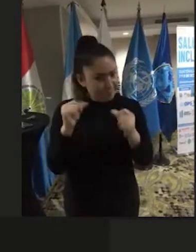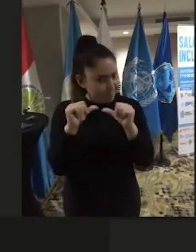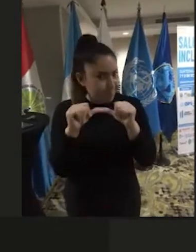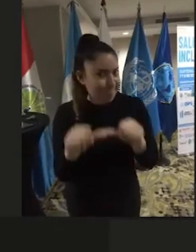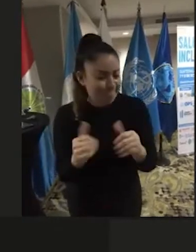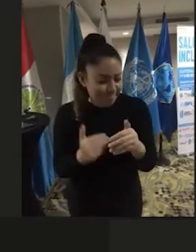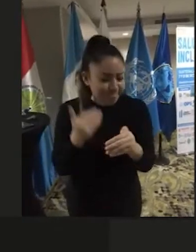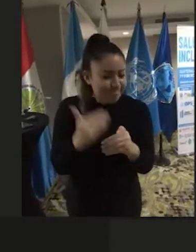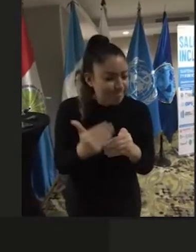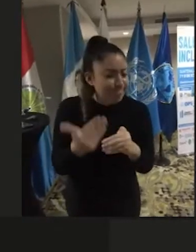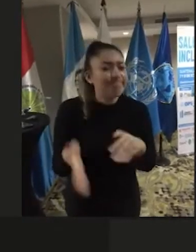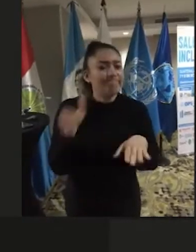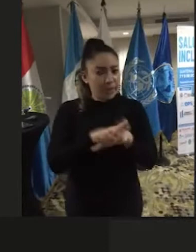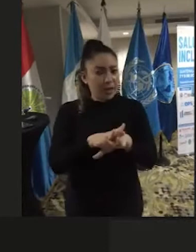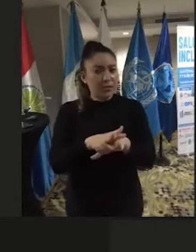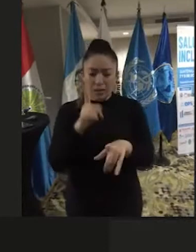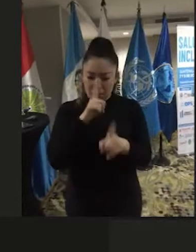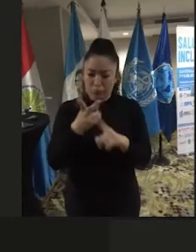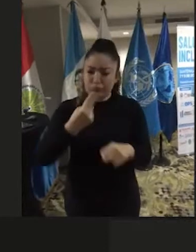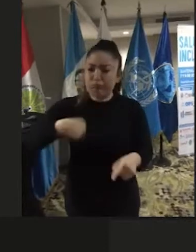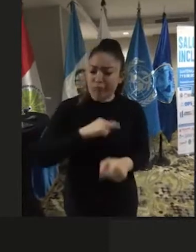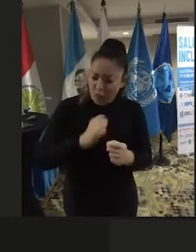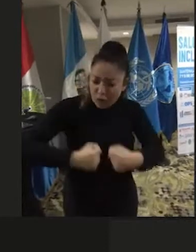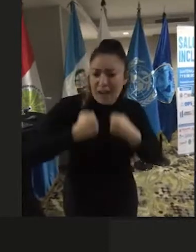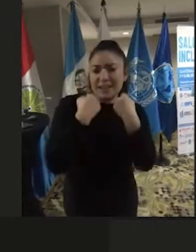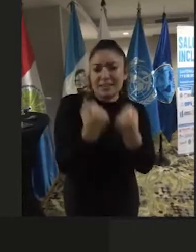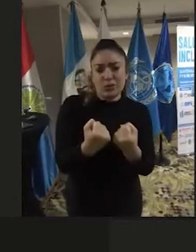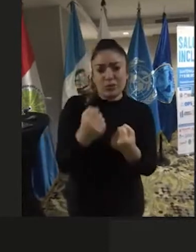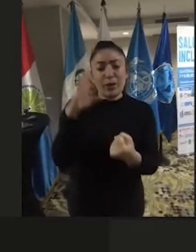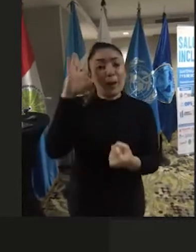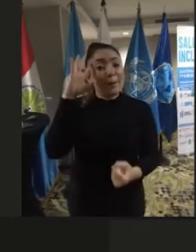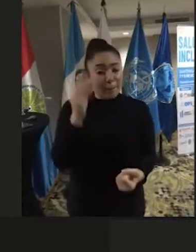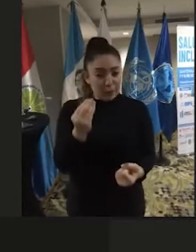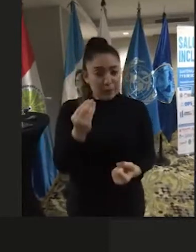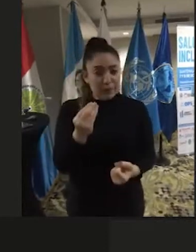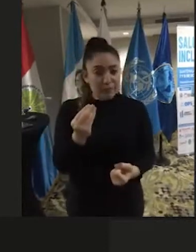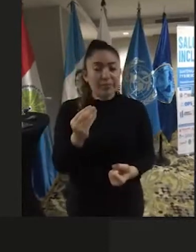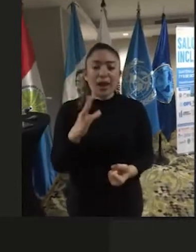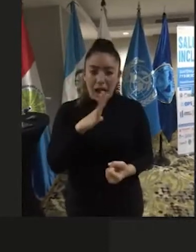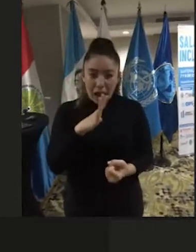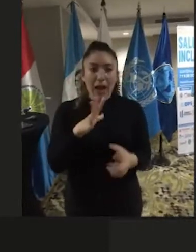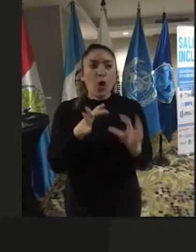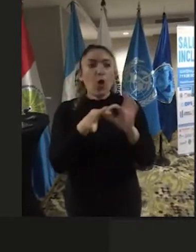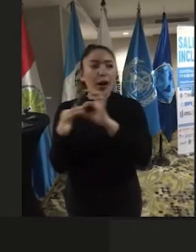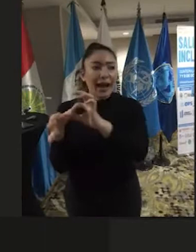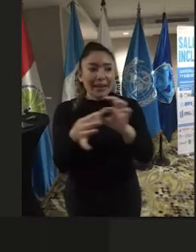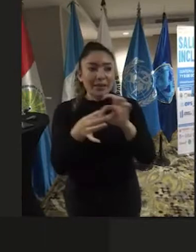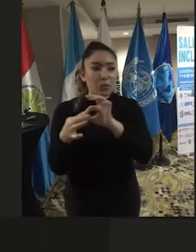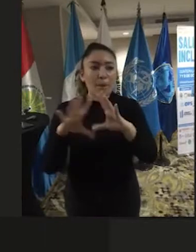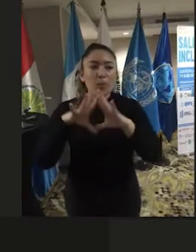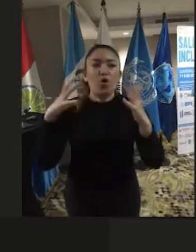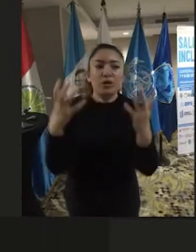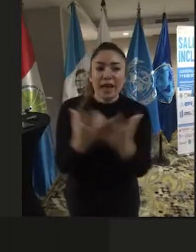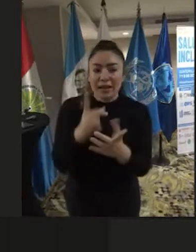trascendiendo y nos sentimos muy fortalecidos porque hay organismos mundiales y